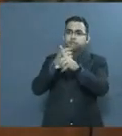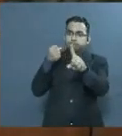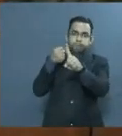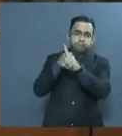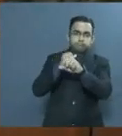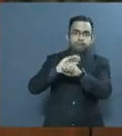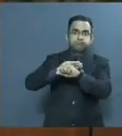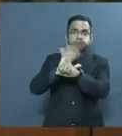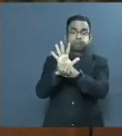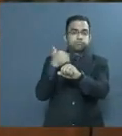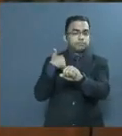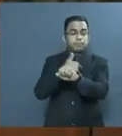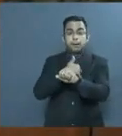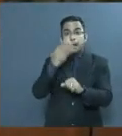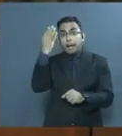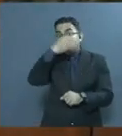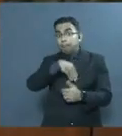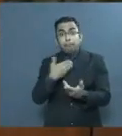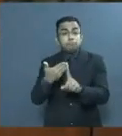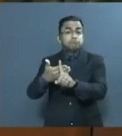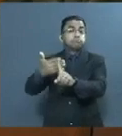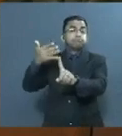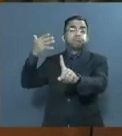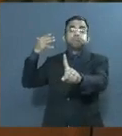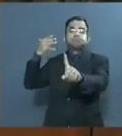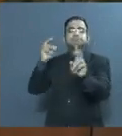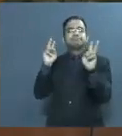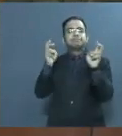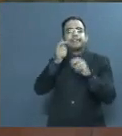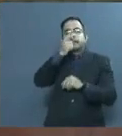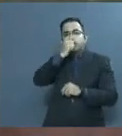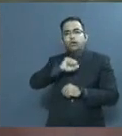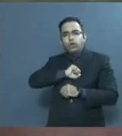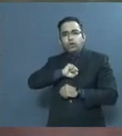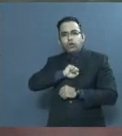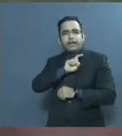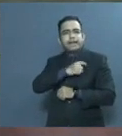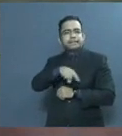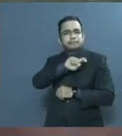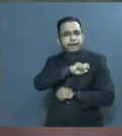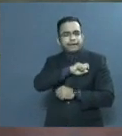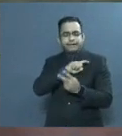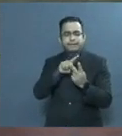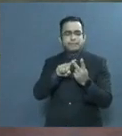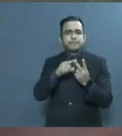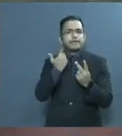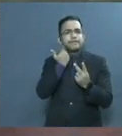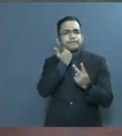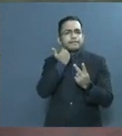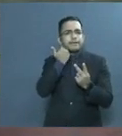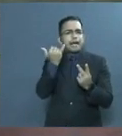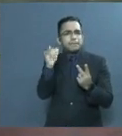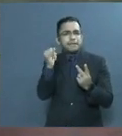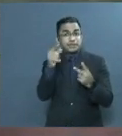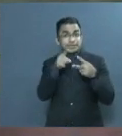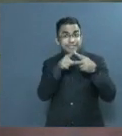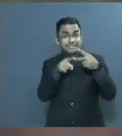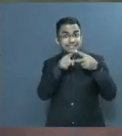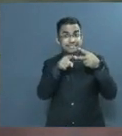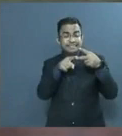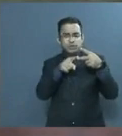Desde la fiebre amarilla o la gripe española, la humanidad no había sido víctima de una